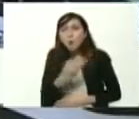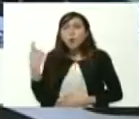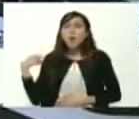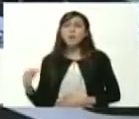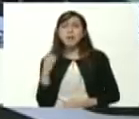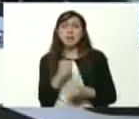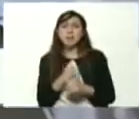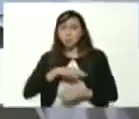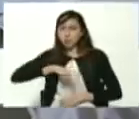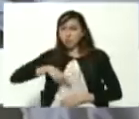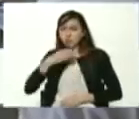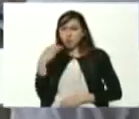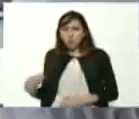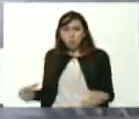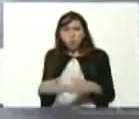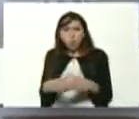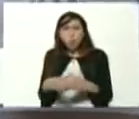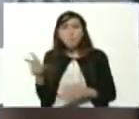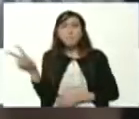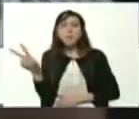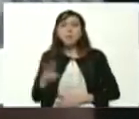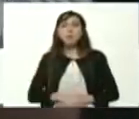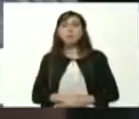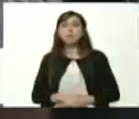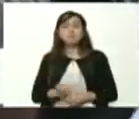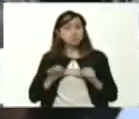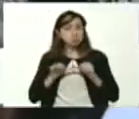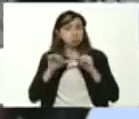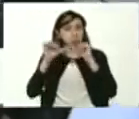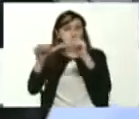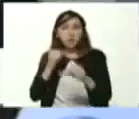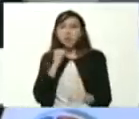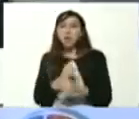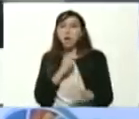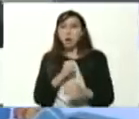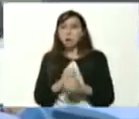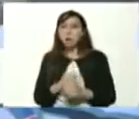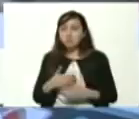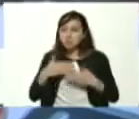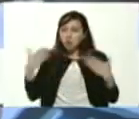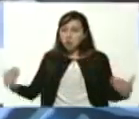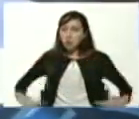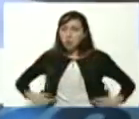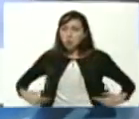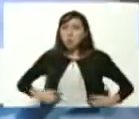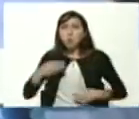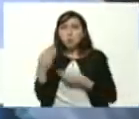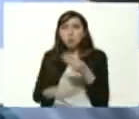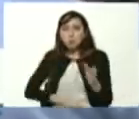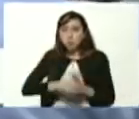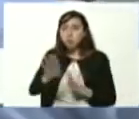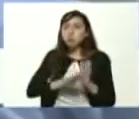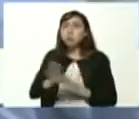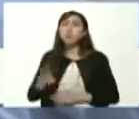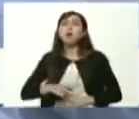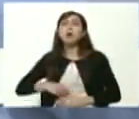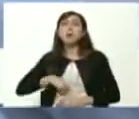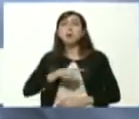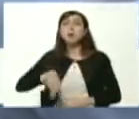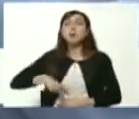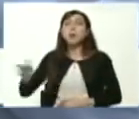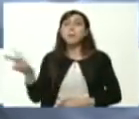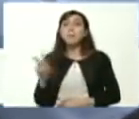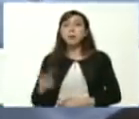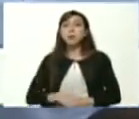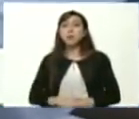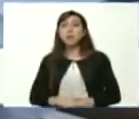con nosotros con la juventud venezolana de poder seguir trabajando y fortaleciendo el desarrollo de nuestra patria a través de